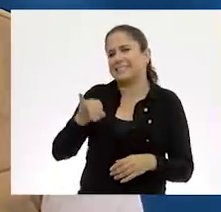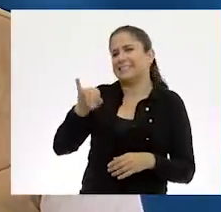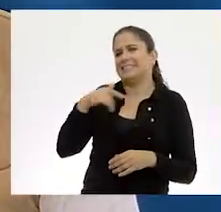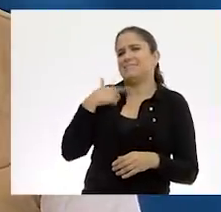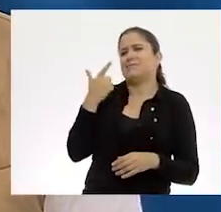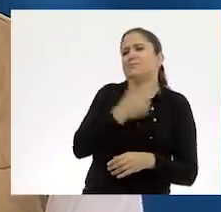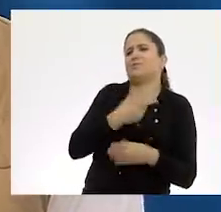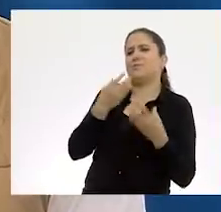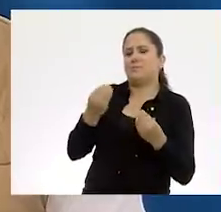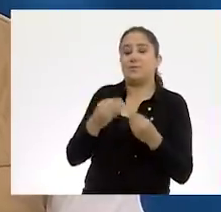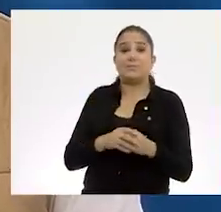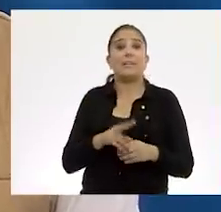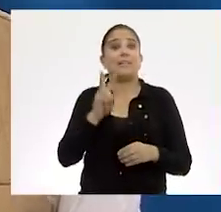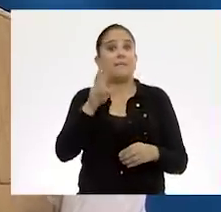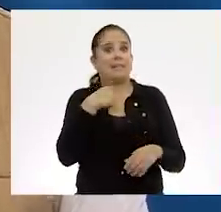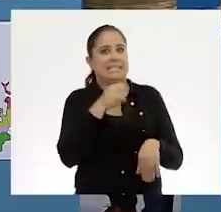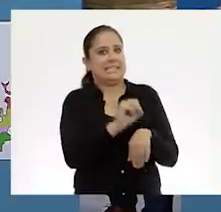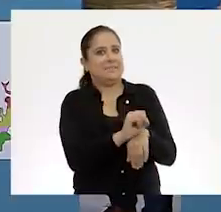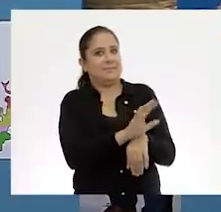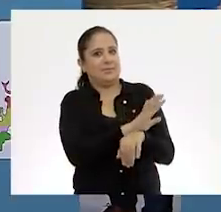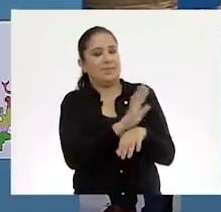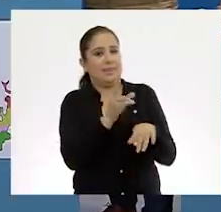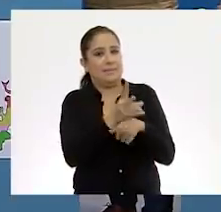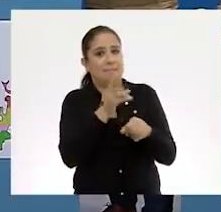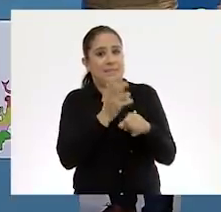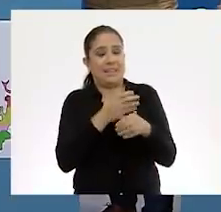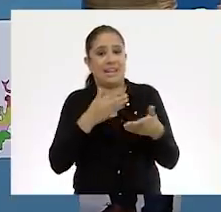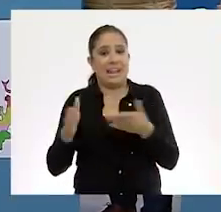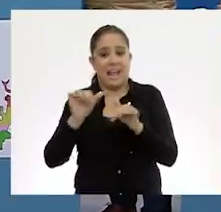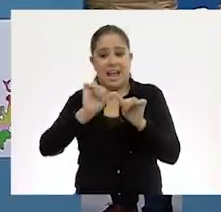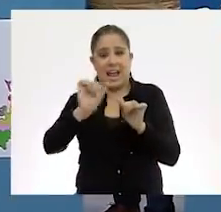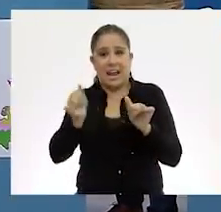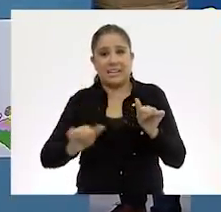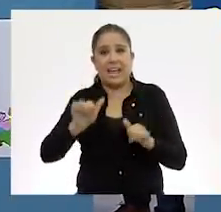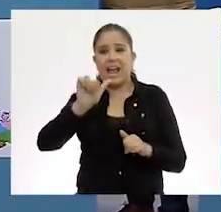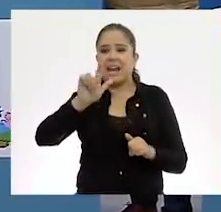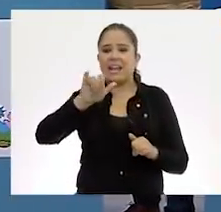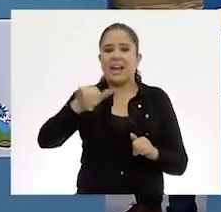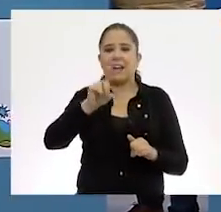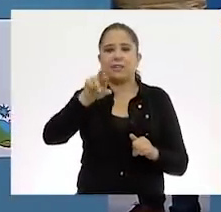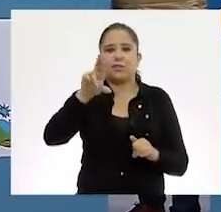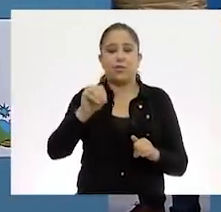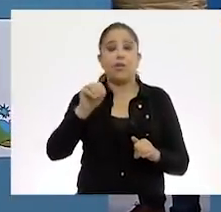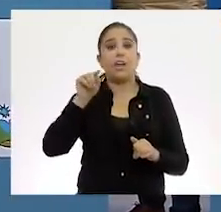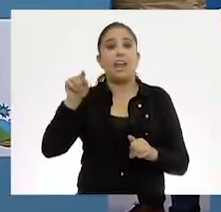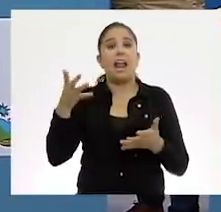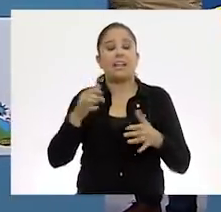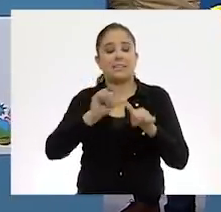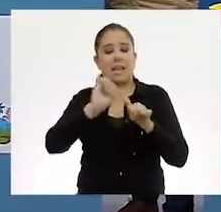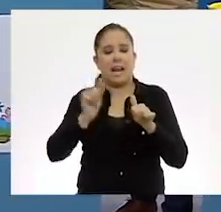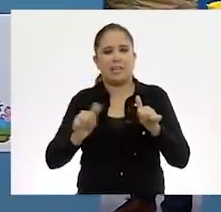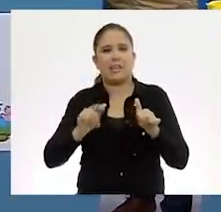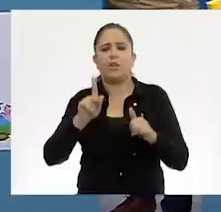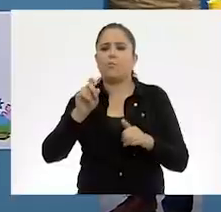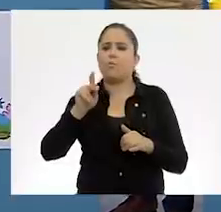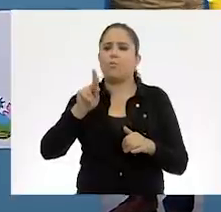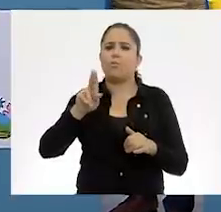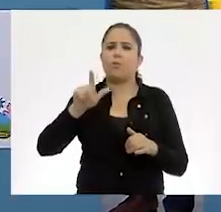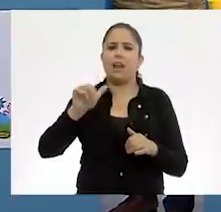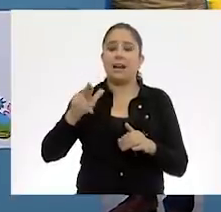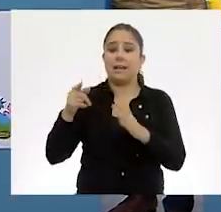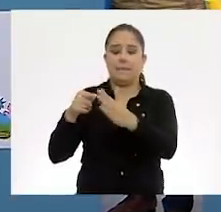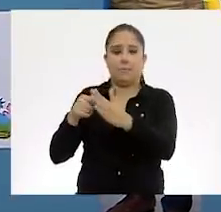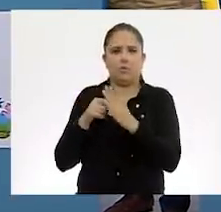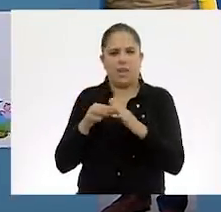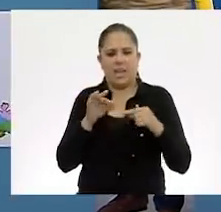Estoy muy emocionado porque tenemos como invitado al artista plástico Alejandro Millet, especialista en arte popular, quien nos mostrará y